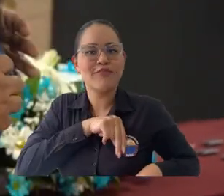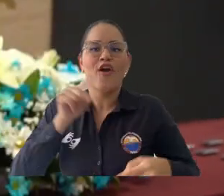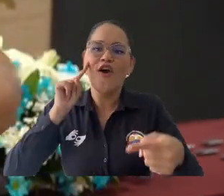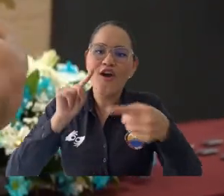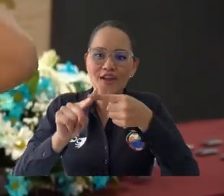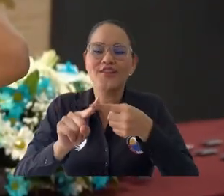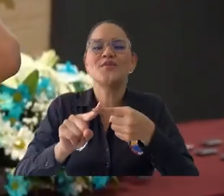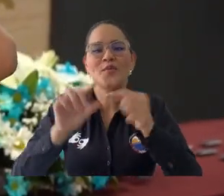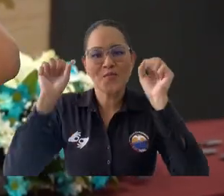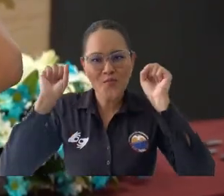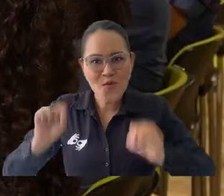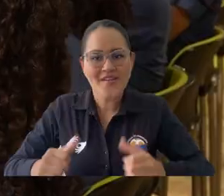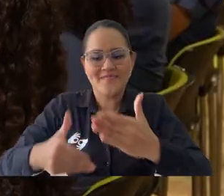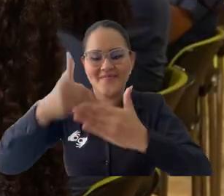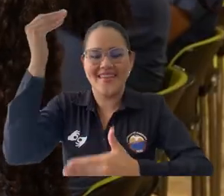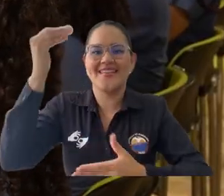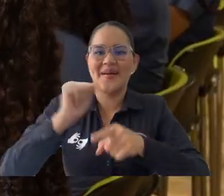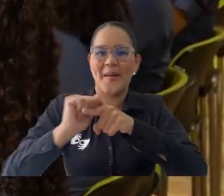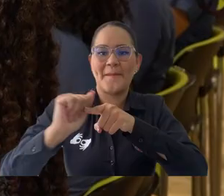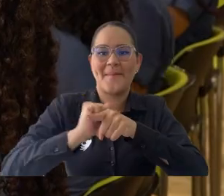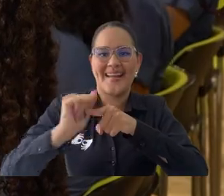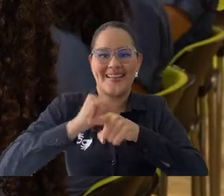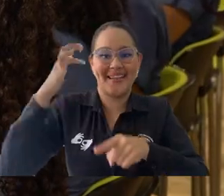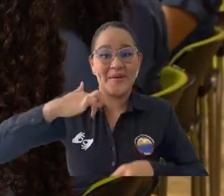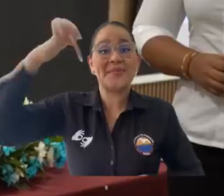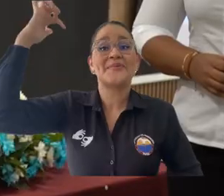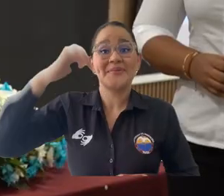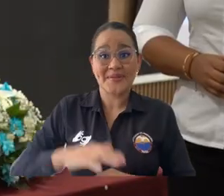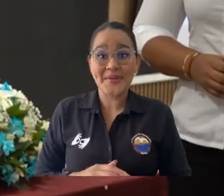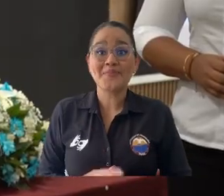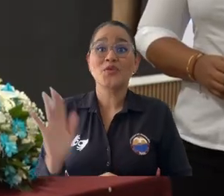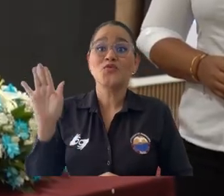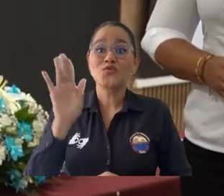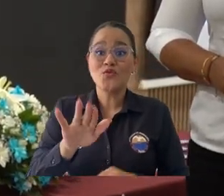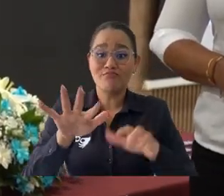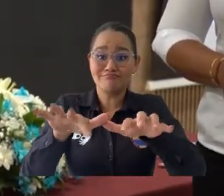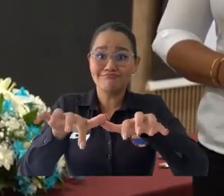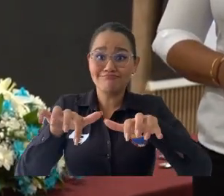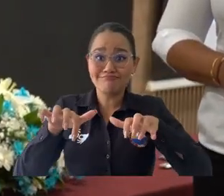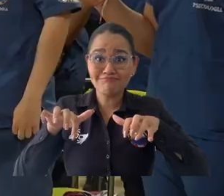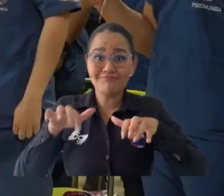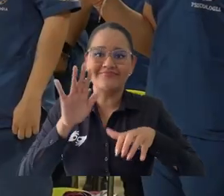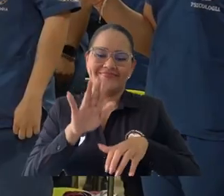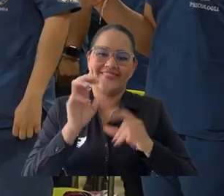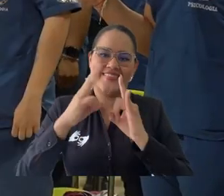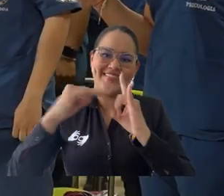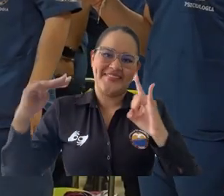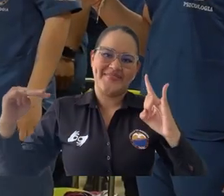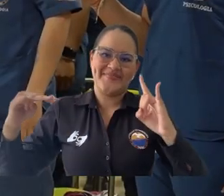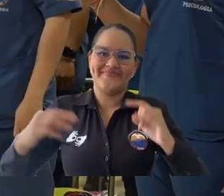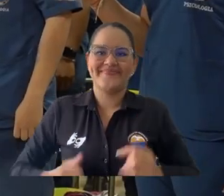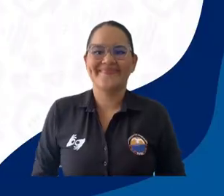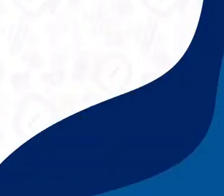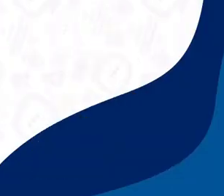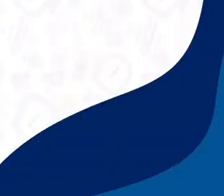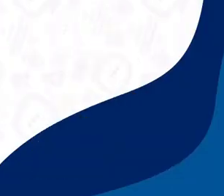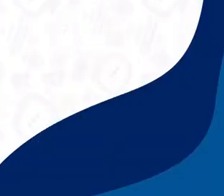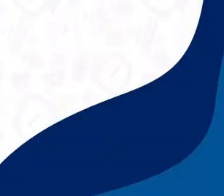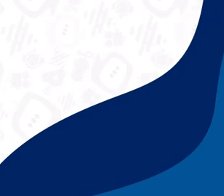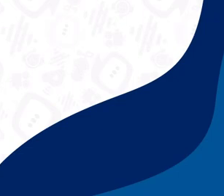simbolizan el inicio de sus prácticas profesionales durante una especial y solemne ceremonia celebrada en la Universidad del Magdalena.